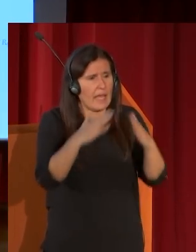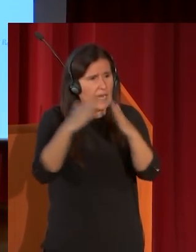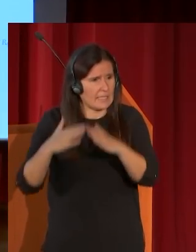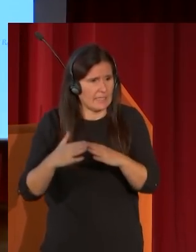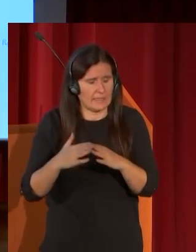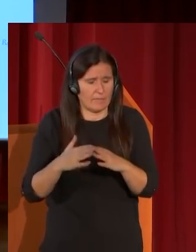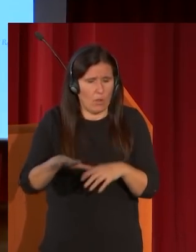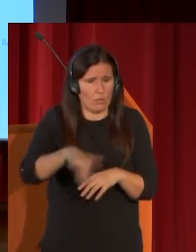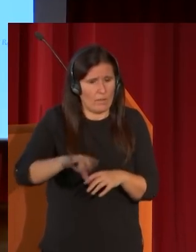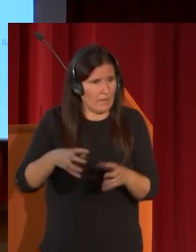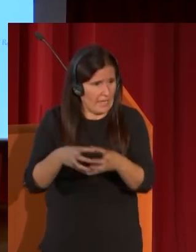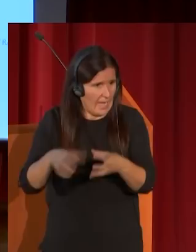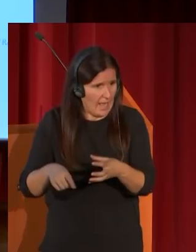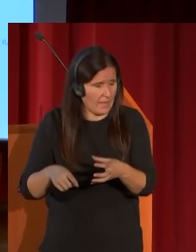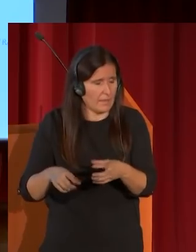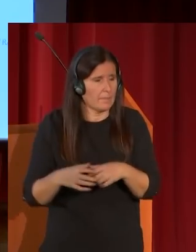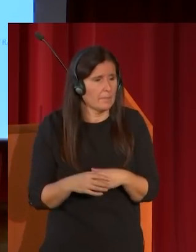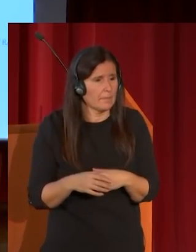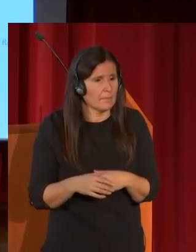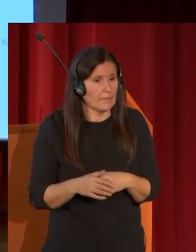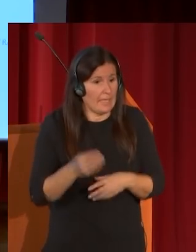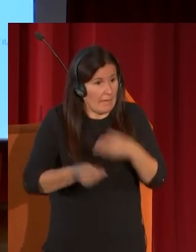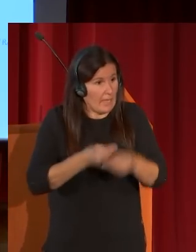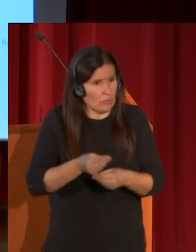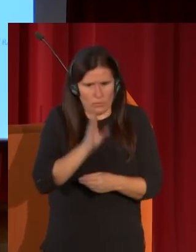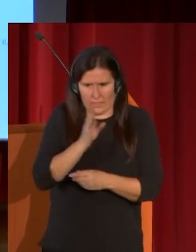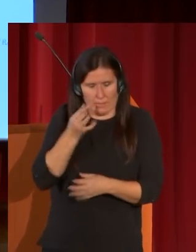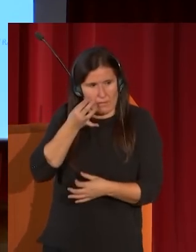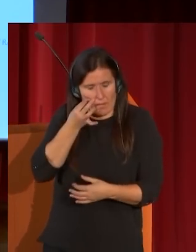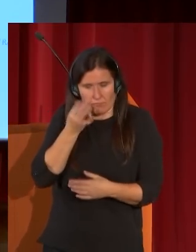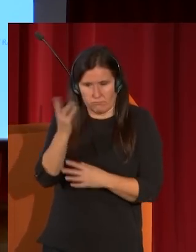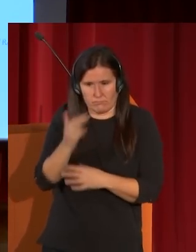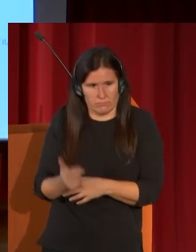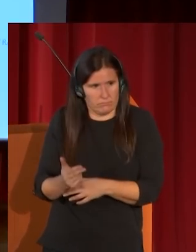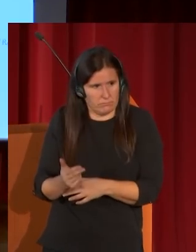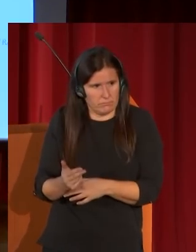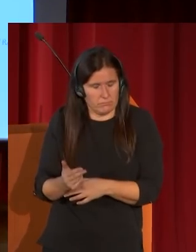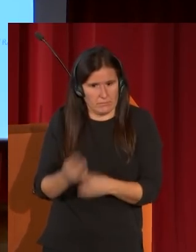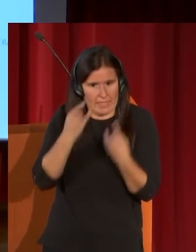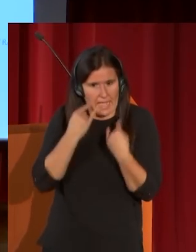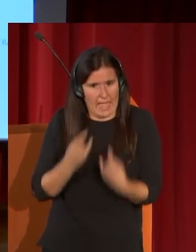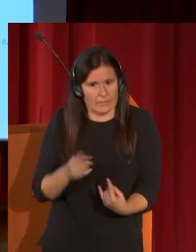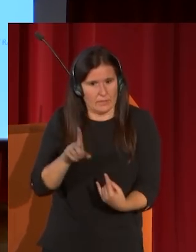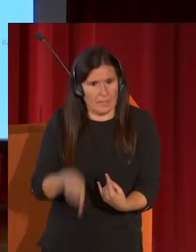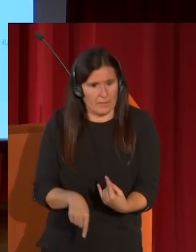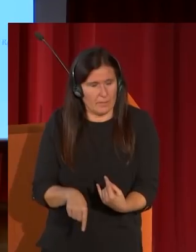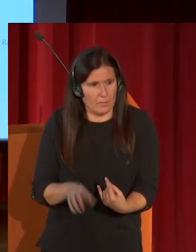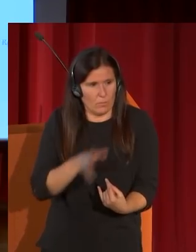realizada por el artista directamente ante el motivo atraído también por